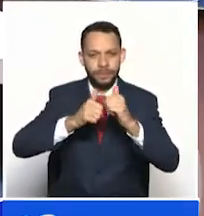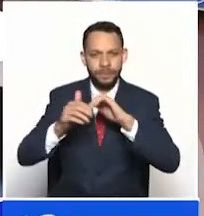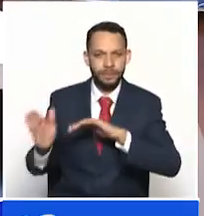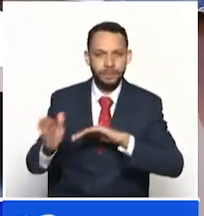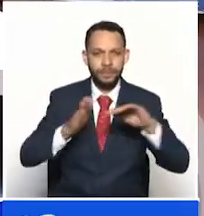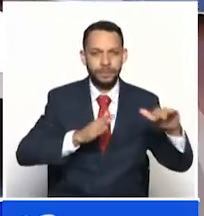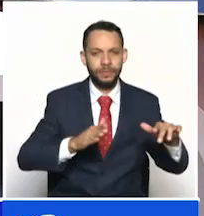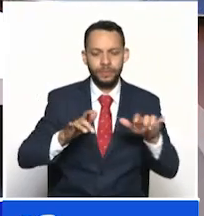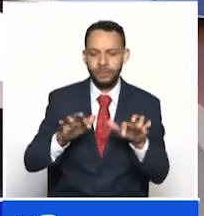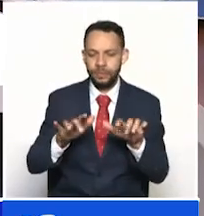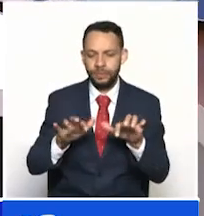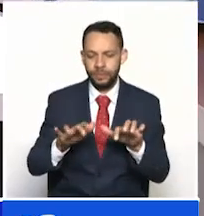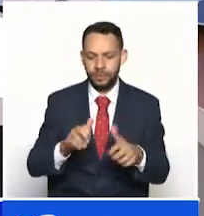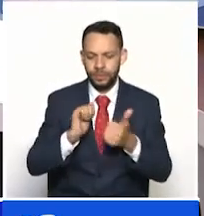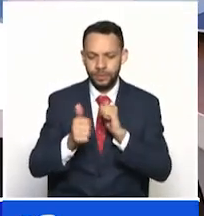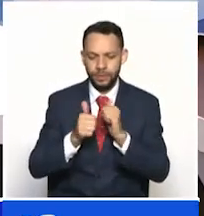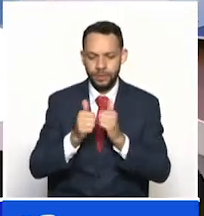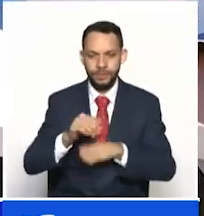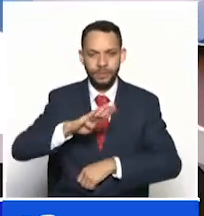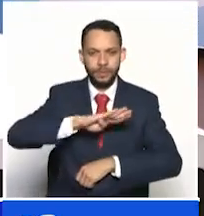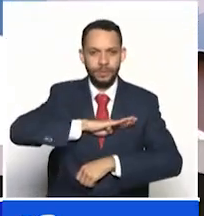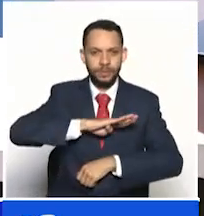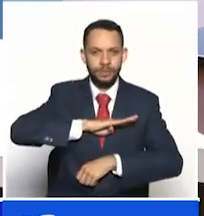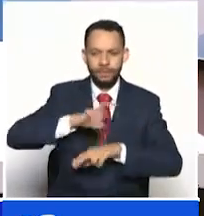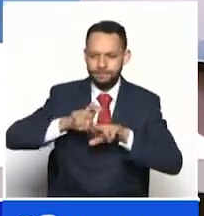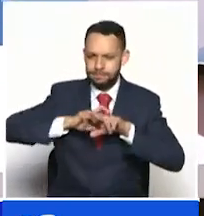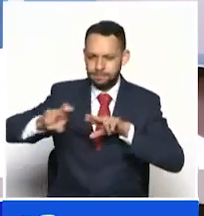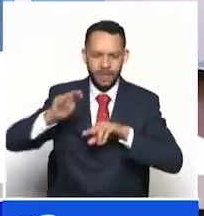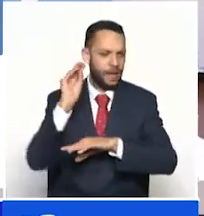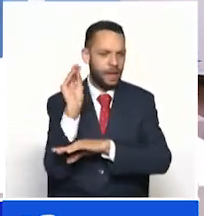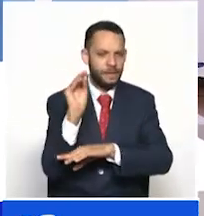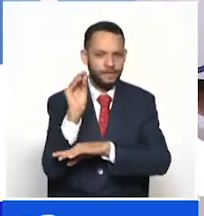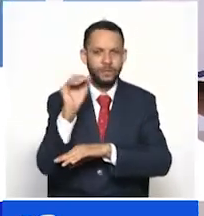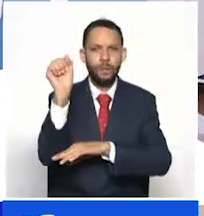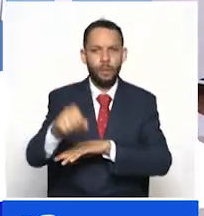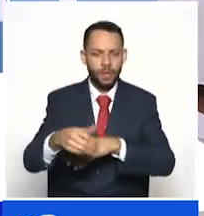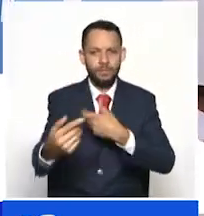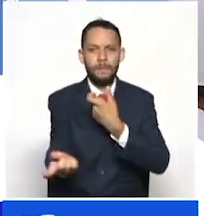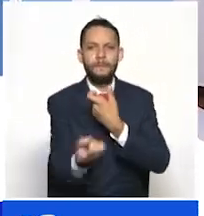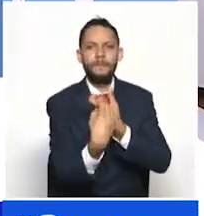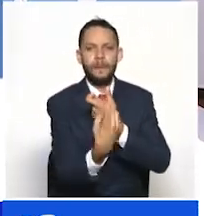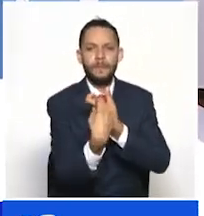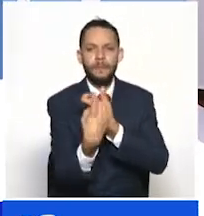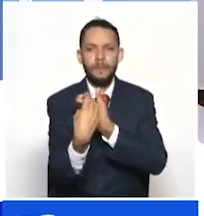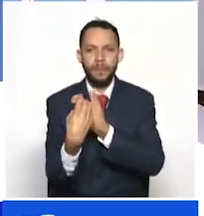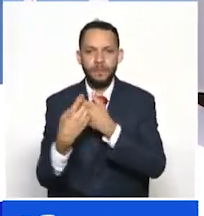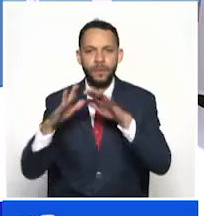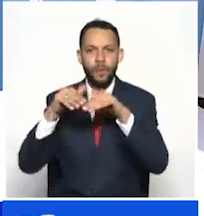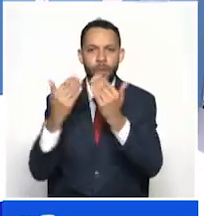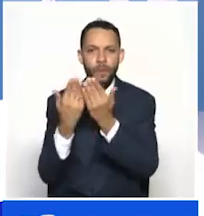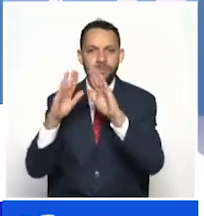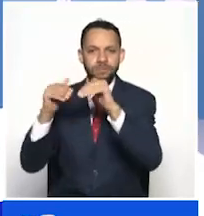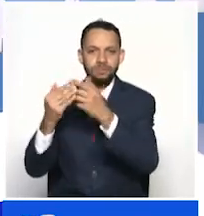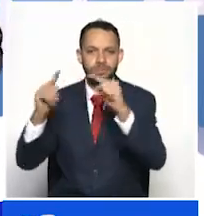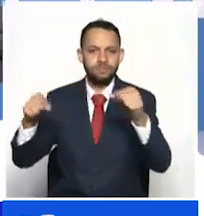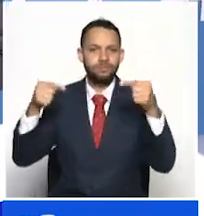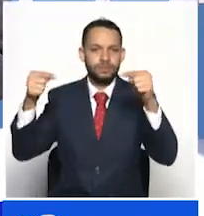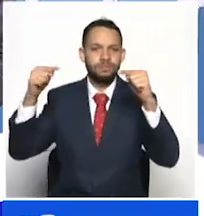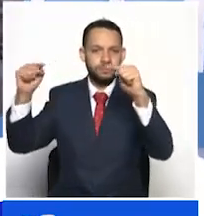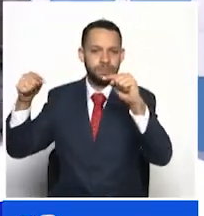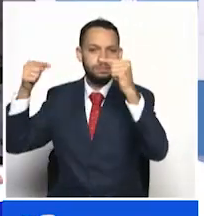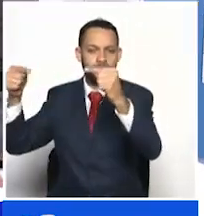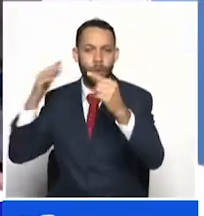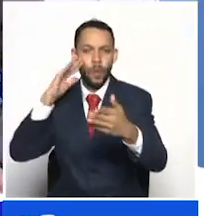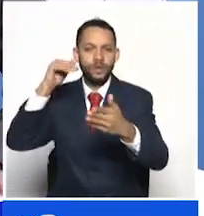Secretaría de Deporte de la Alcaldía de Manizales anunció que ya están abiertas las inscripciones para los Juegos Intercolegiados que este año serán los Juegos del